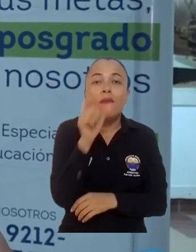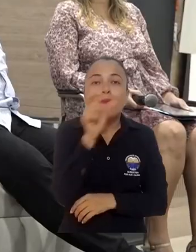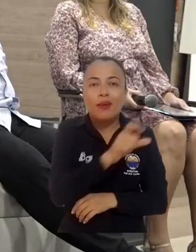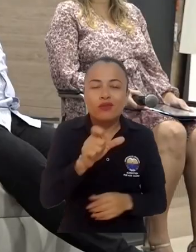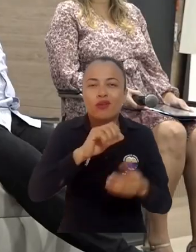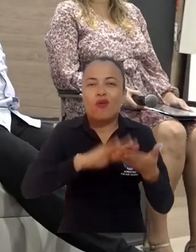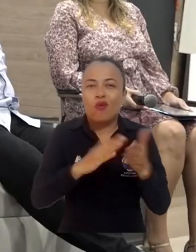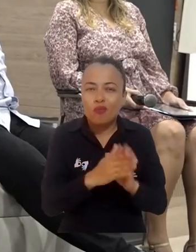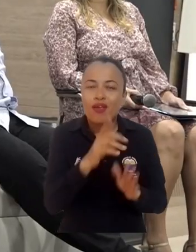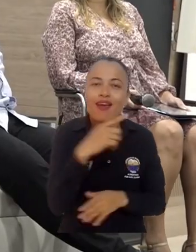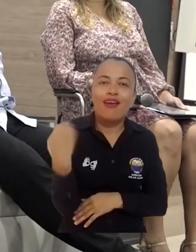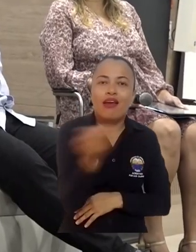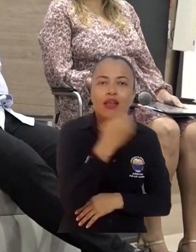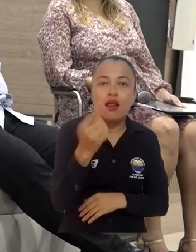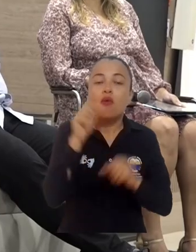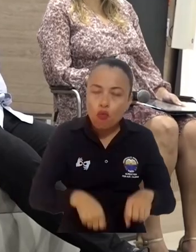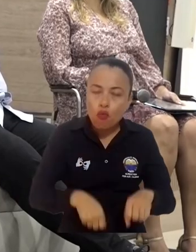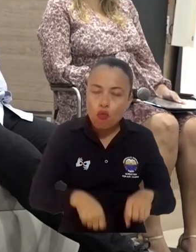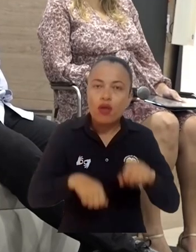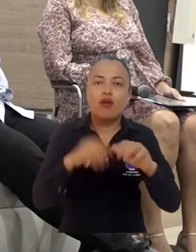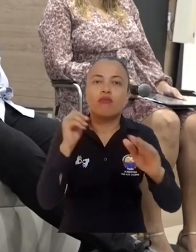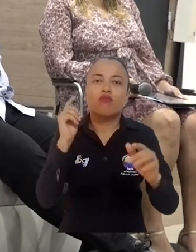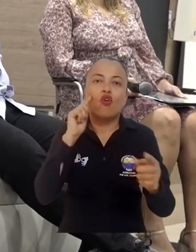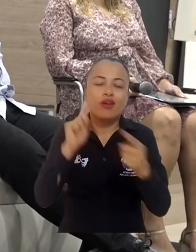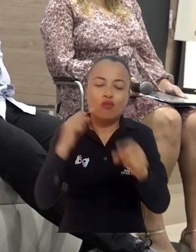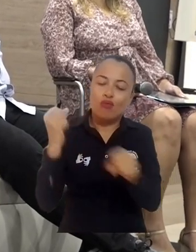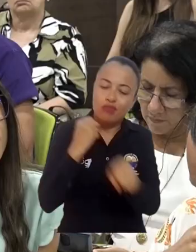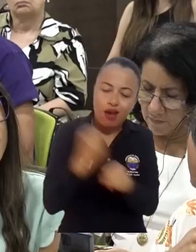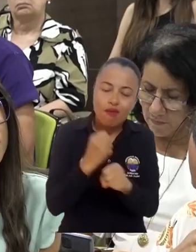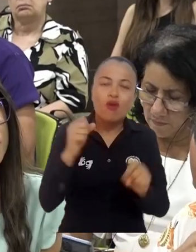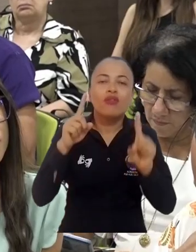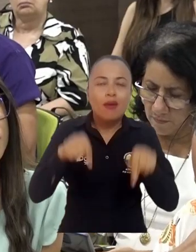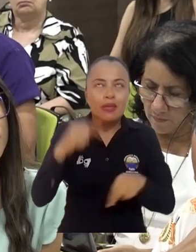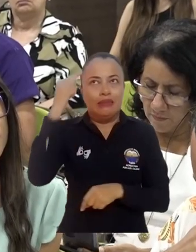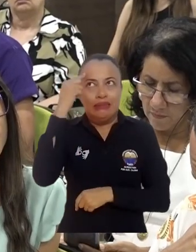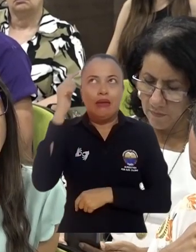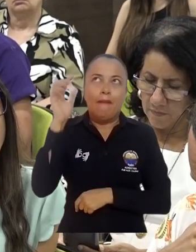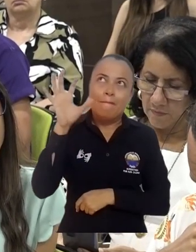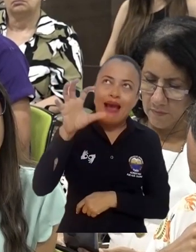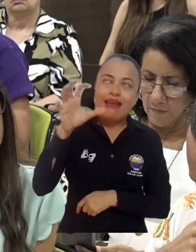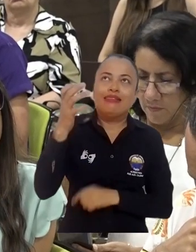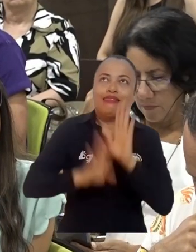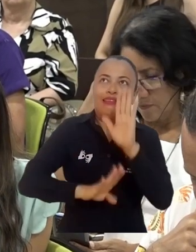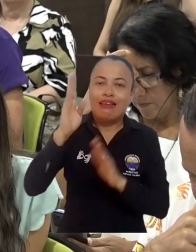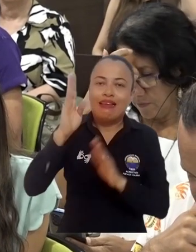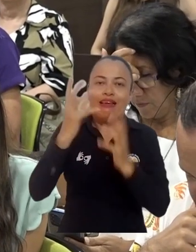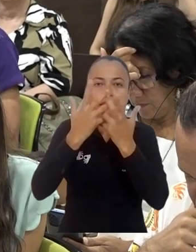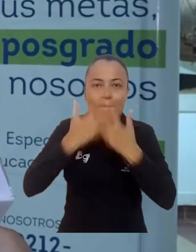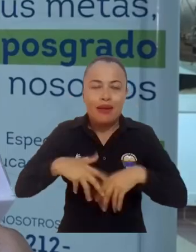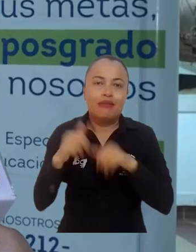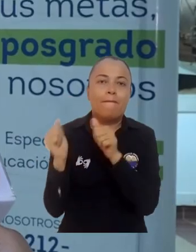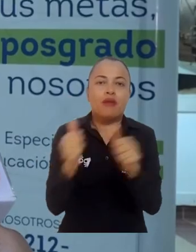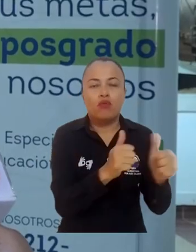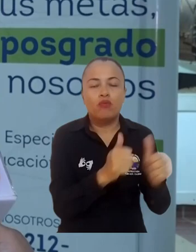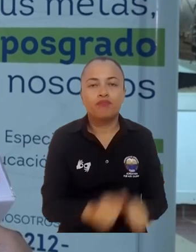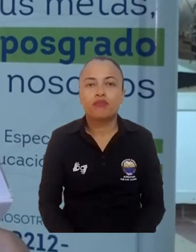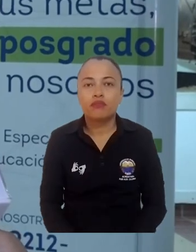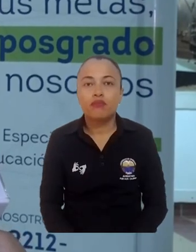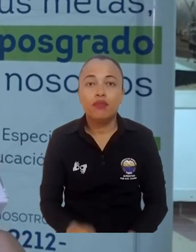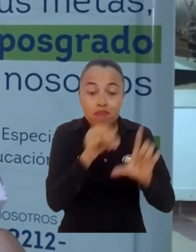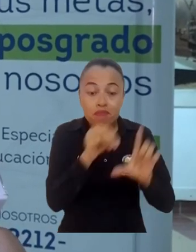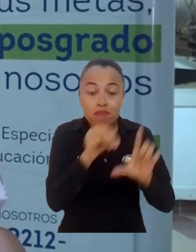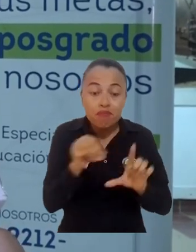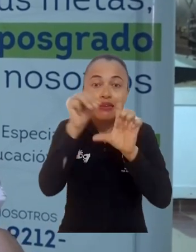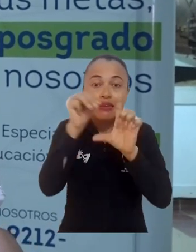que tiene el rector de llevar a toda esa población a la parte productiva y que vayan con una visión de país, de